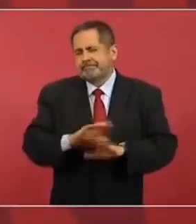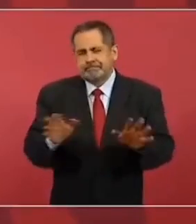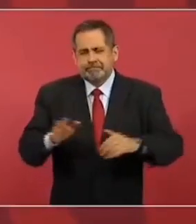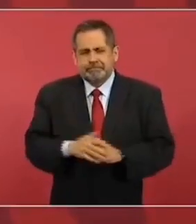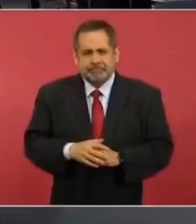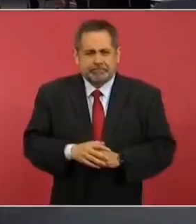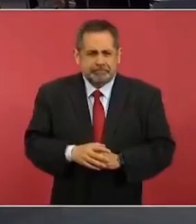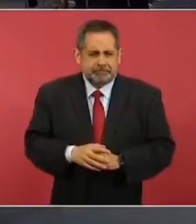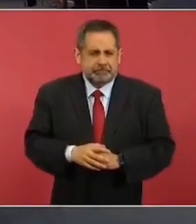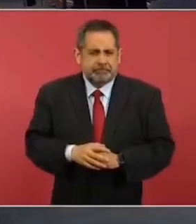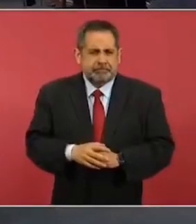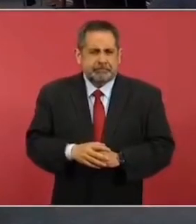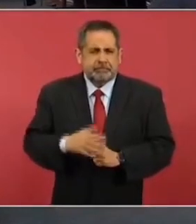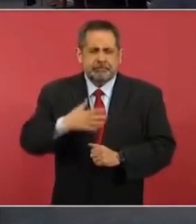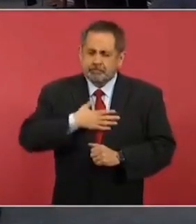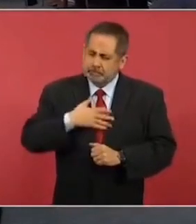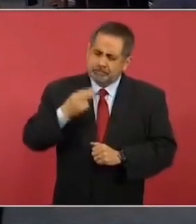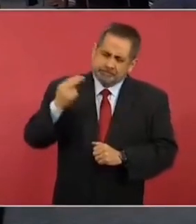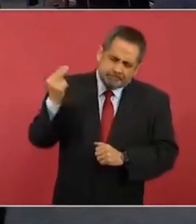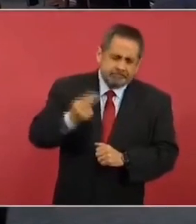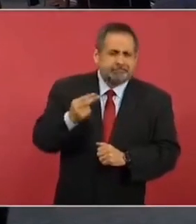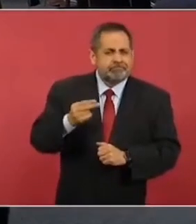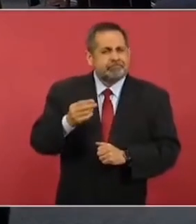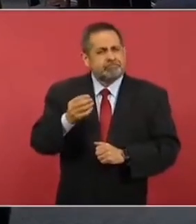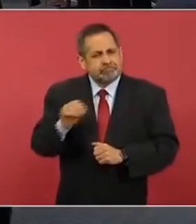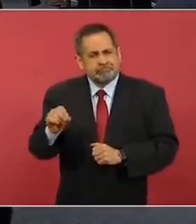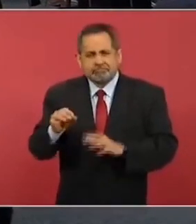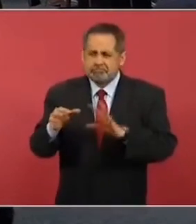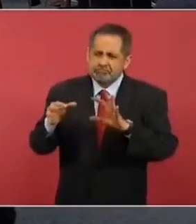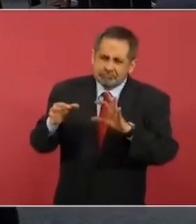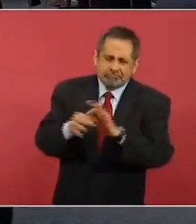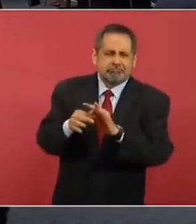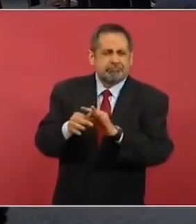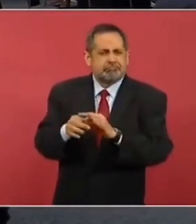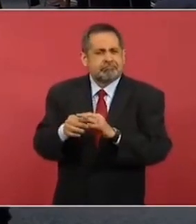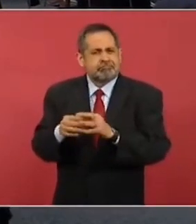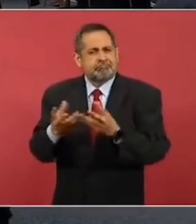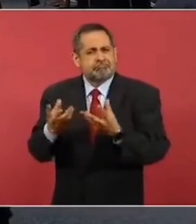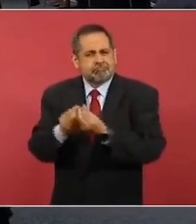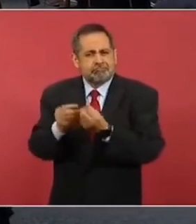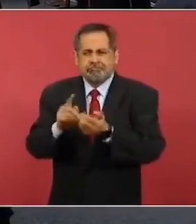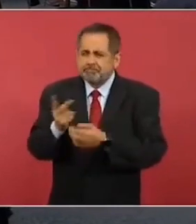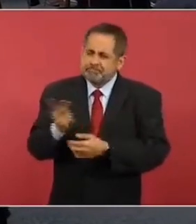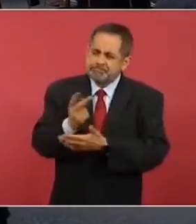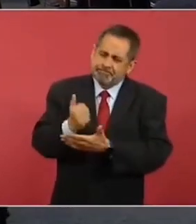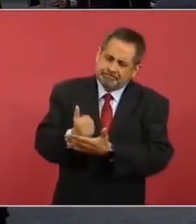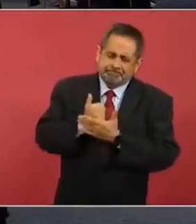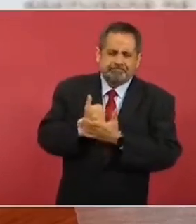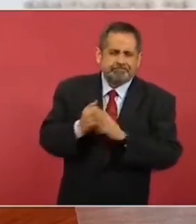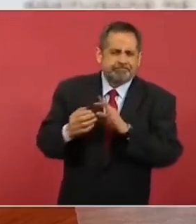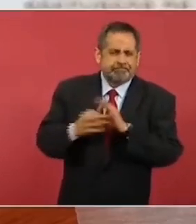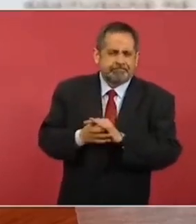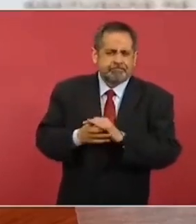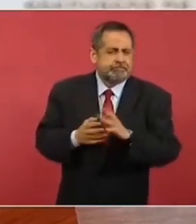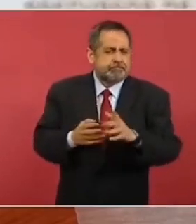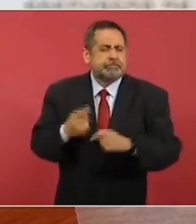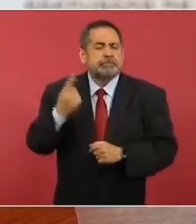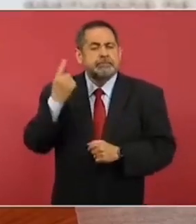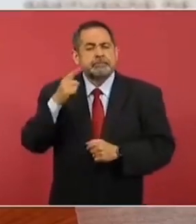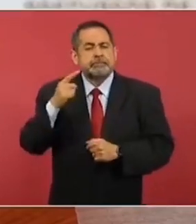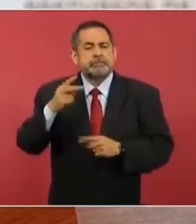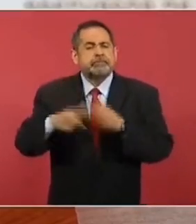El presidente Andrés Manuel López Obrador adelantó que en su iniciativa de reforma electoral propondrá reducir el número de legisladores